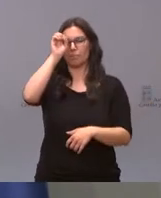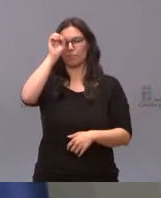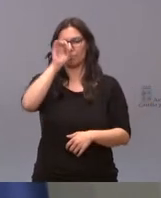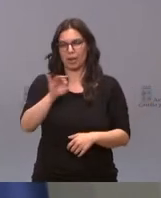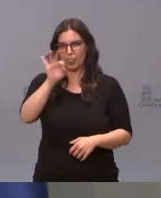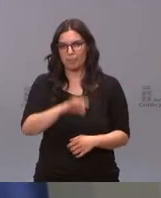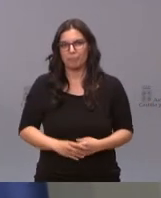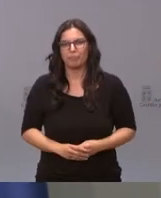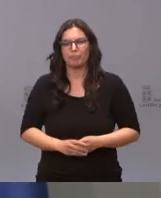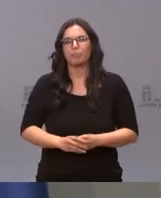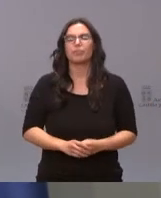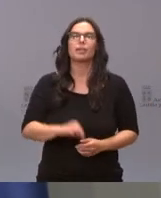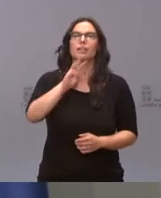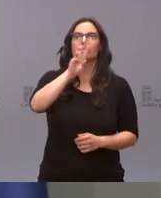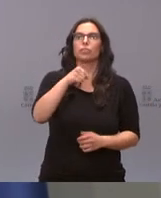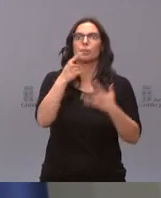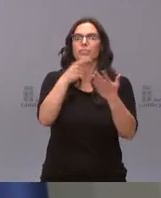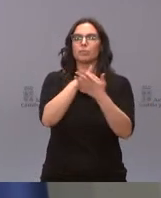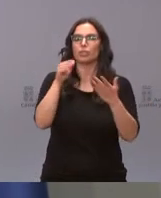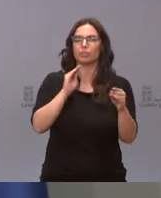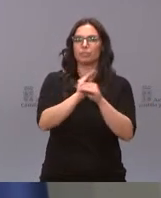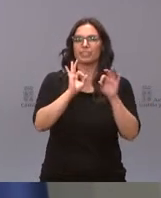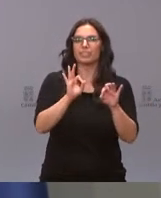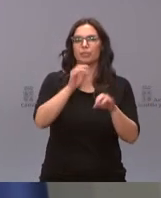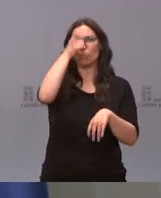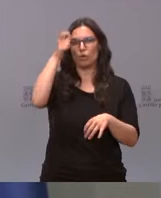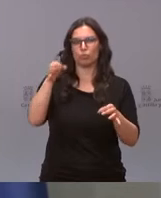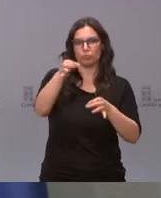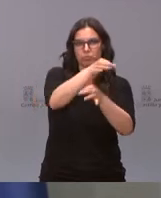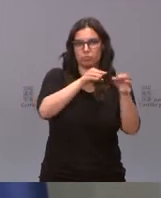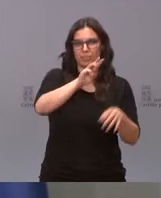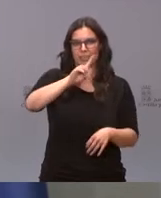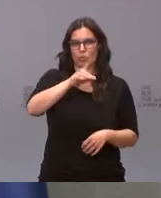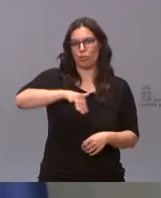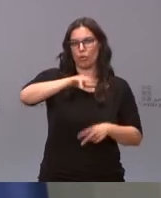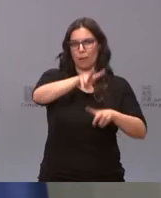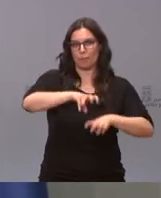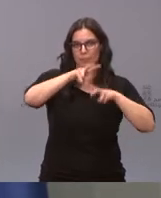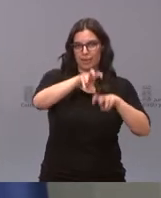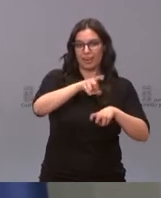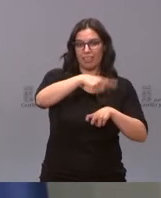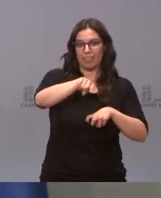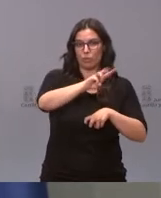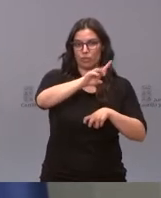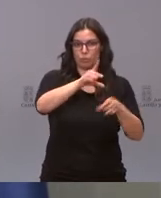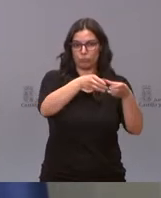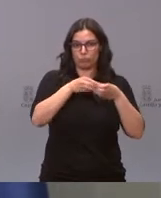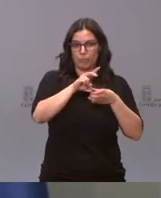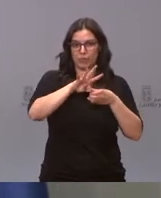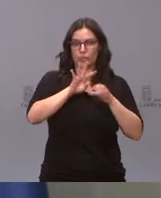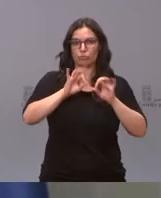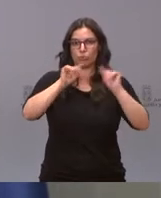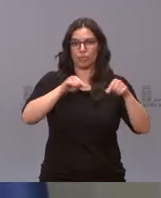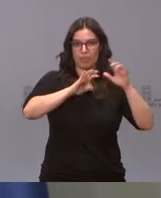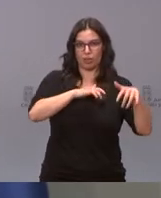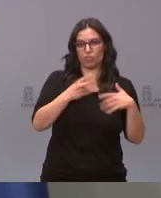Estos 3,6 millones van destinados a 31 municipios de las cuencas mineras, 24 de ellos en la provincia de León,